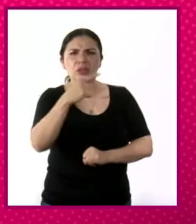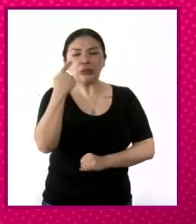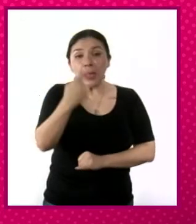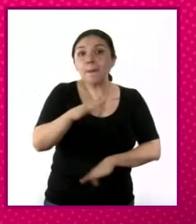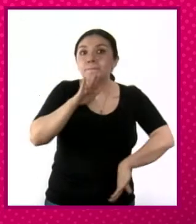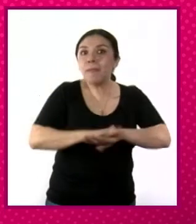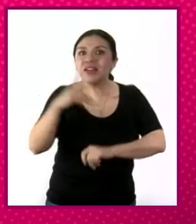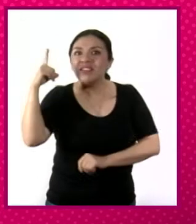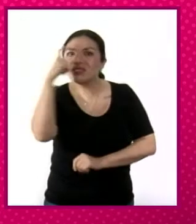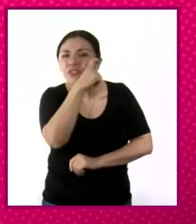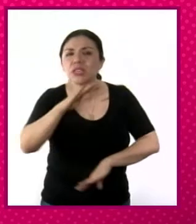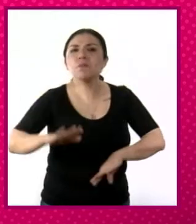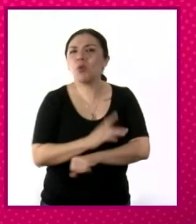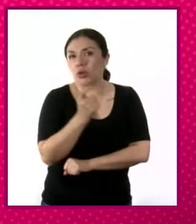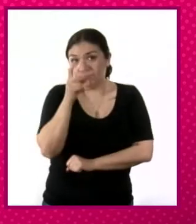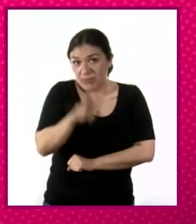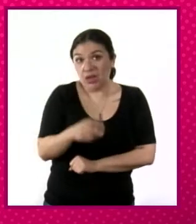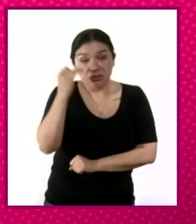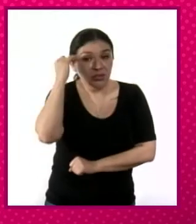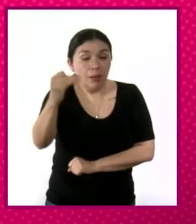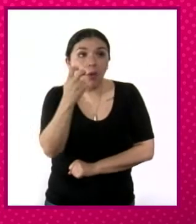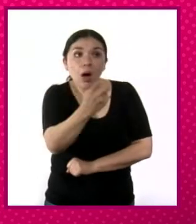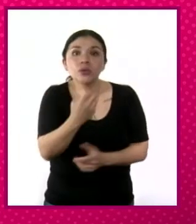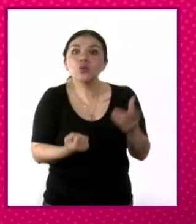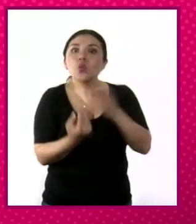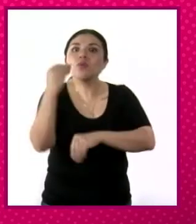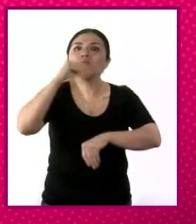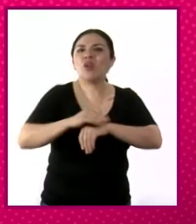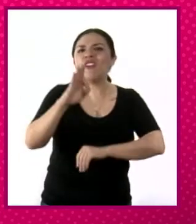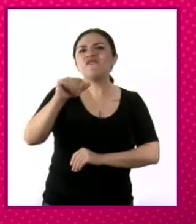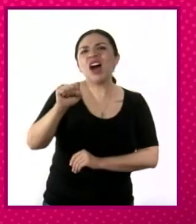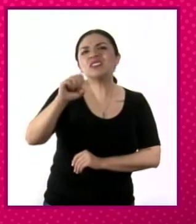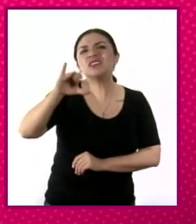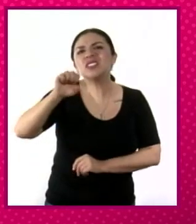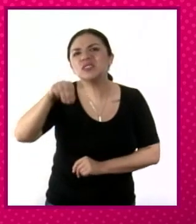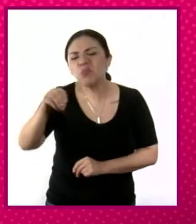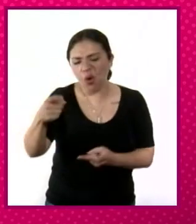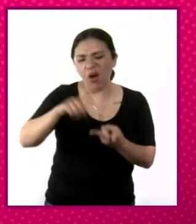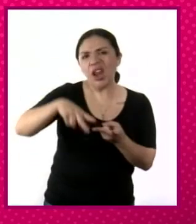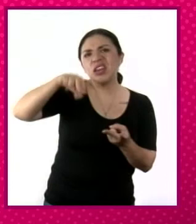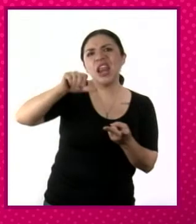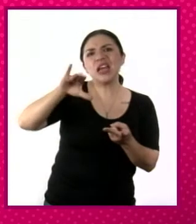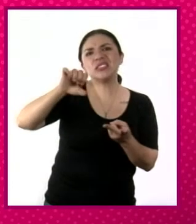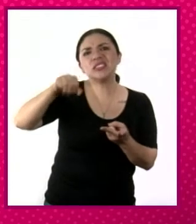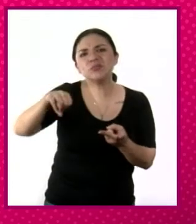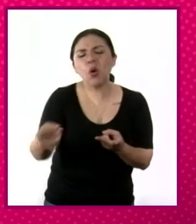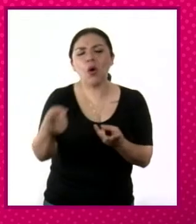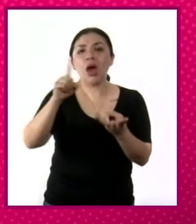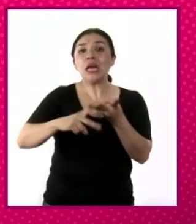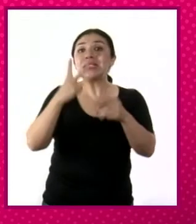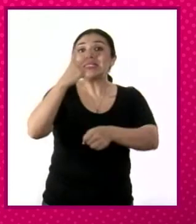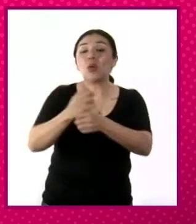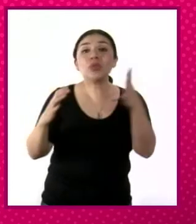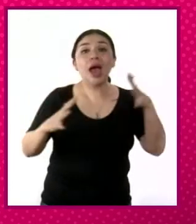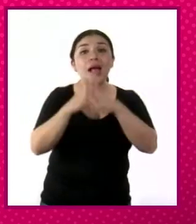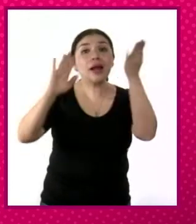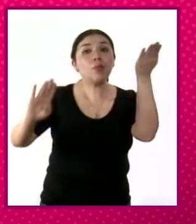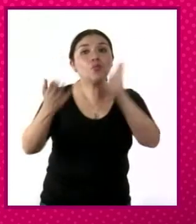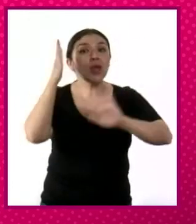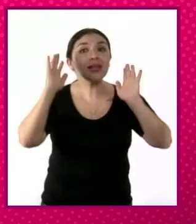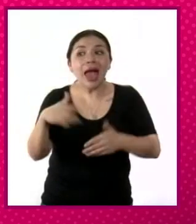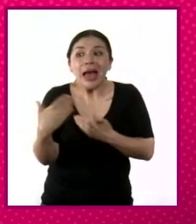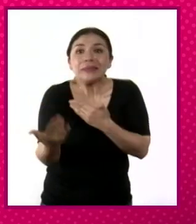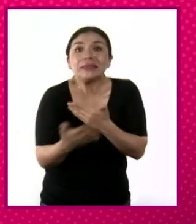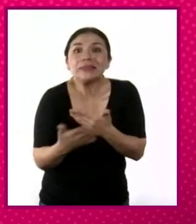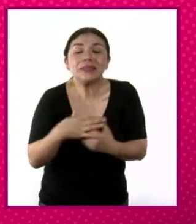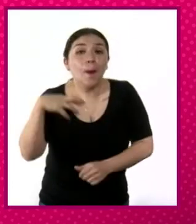complejo, porque no olvidemos que está el surgimiento del fascismo, del nazismo, y la Segunda Guerra Mundial ya se ve pronto,